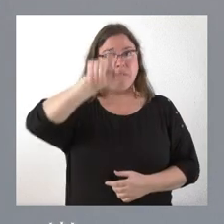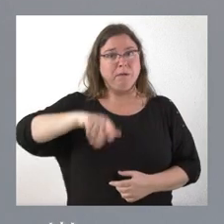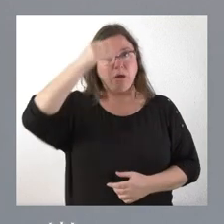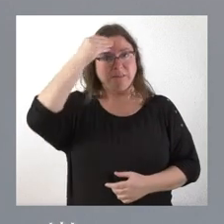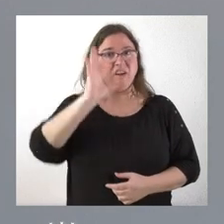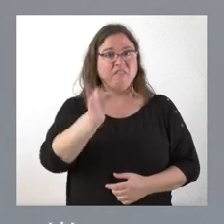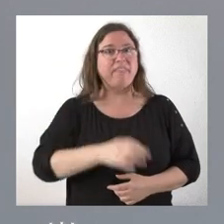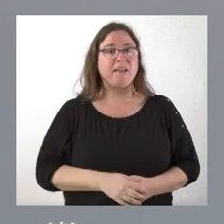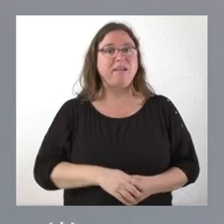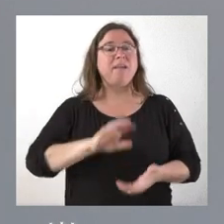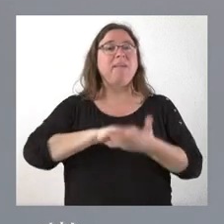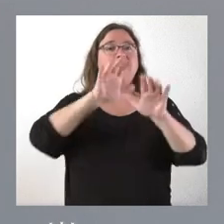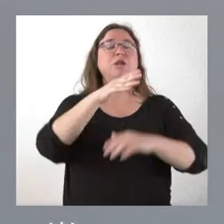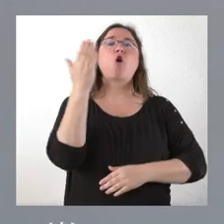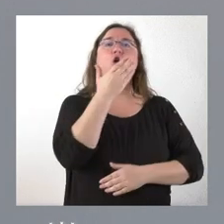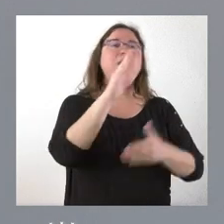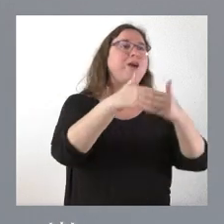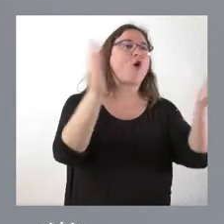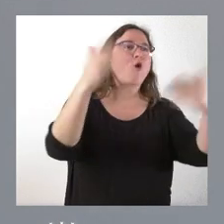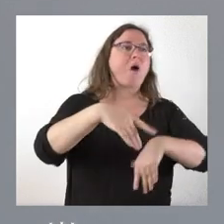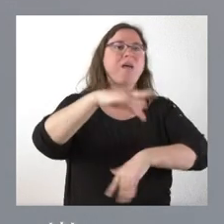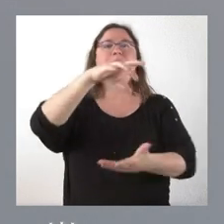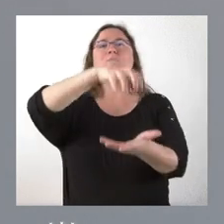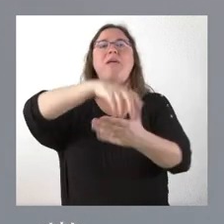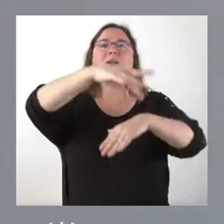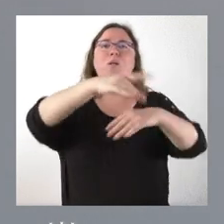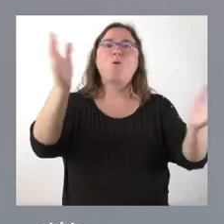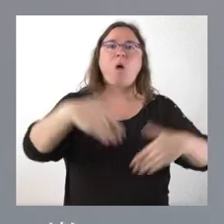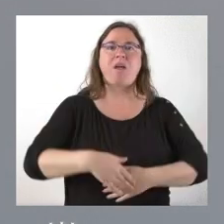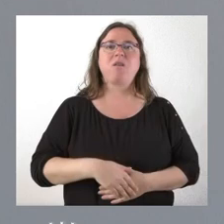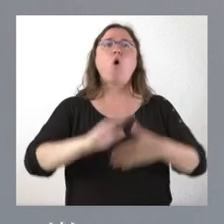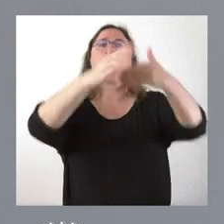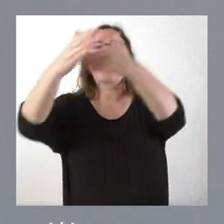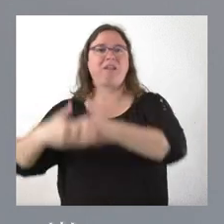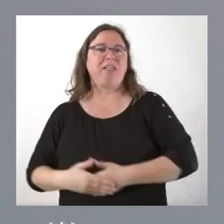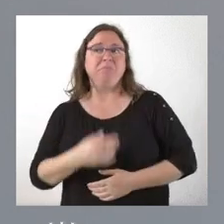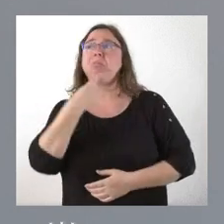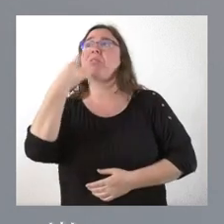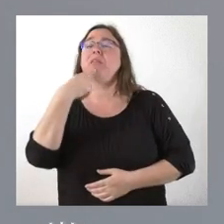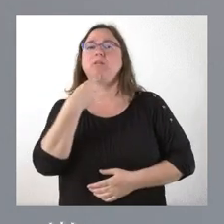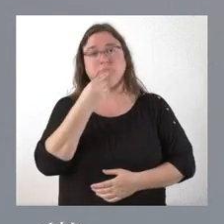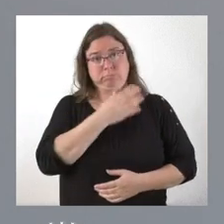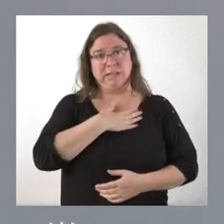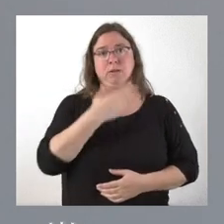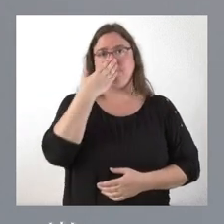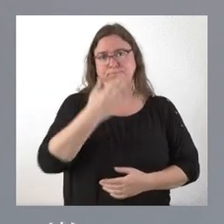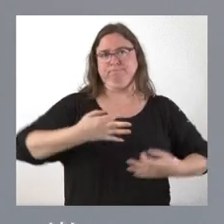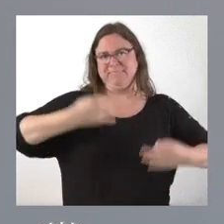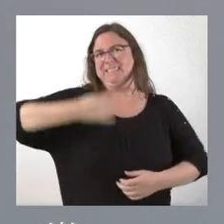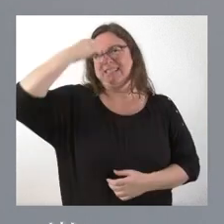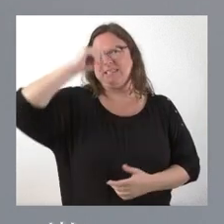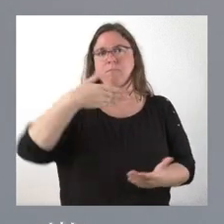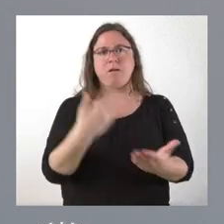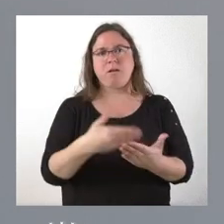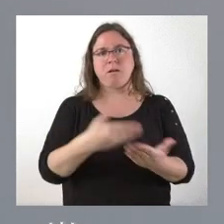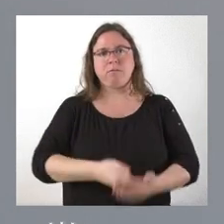que en Castilla y León no tenemos centros educativos ni centros sanitarios o que se han cerrado los que había. Y por eso es muy bueno que se sepa y que dejemos constancia hoy